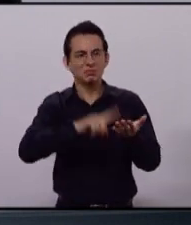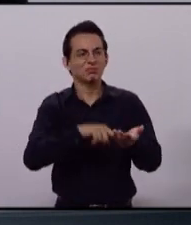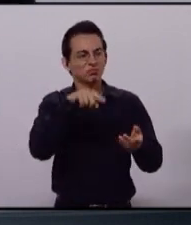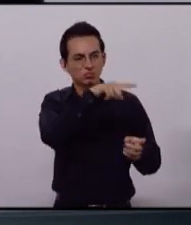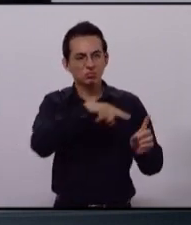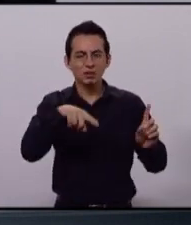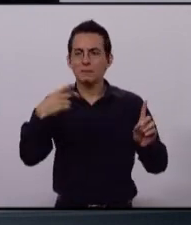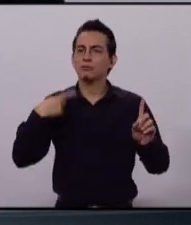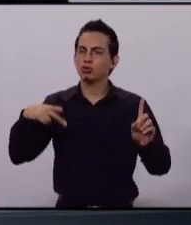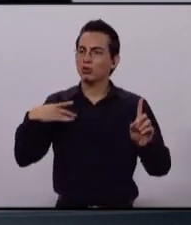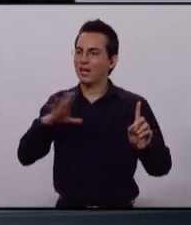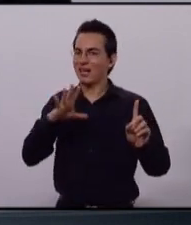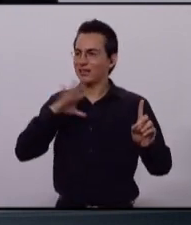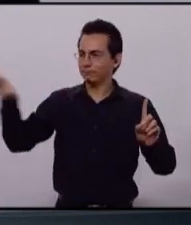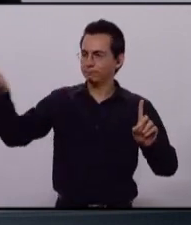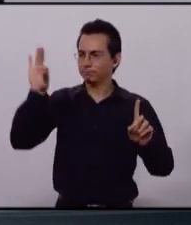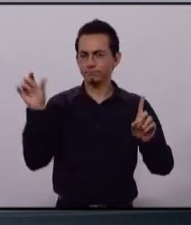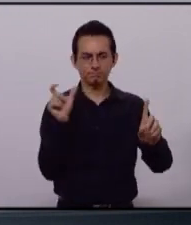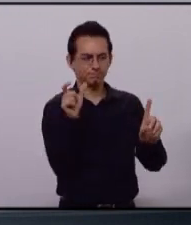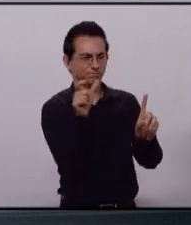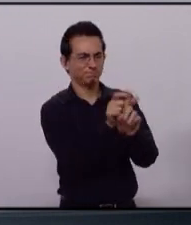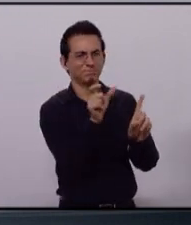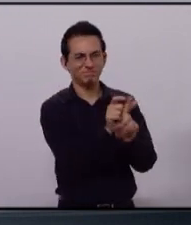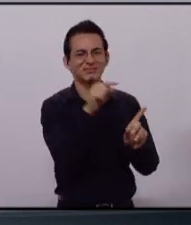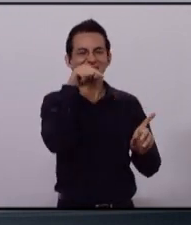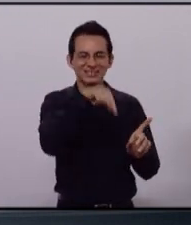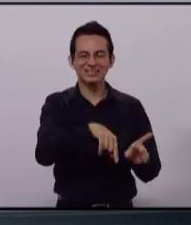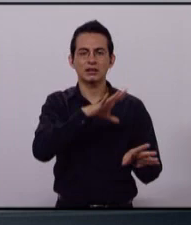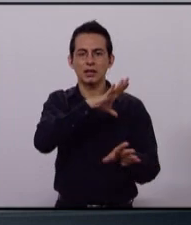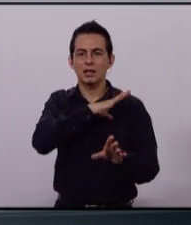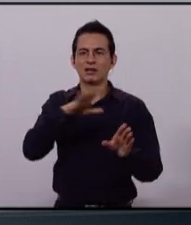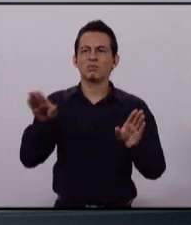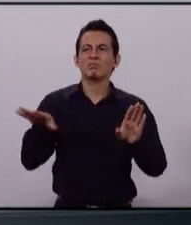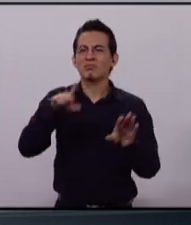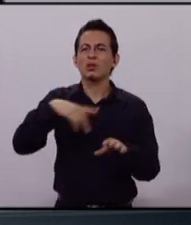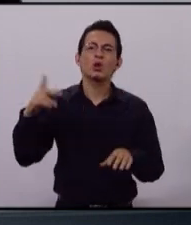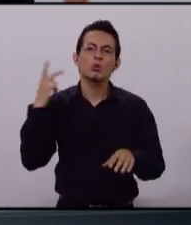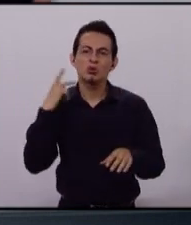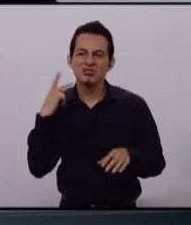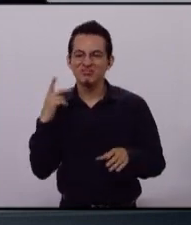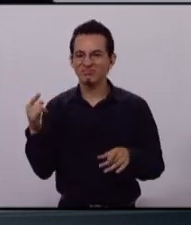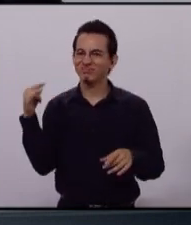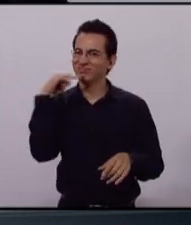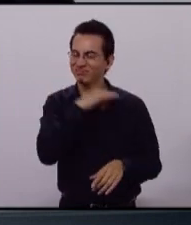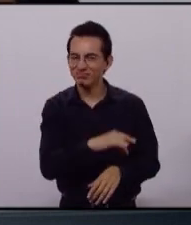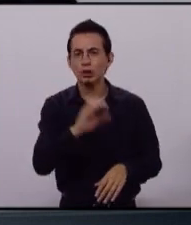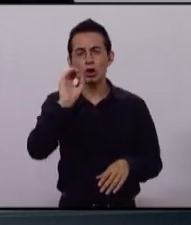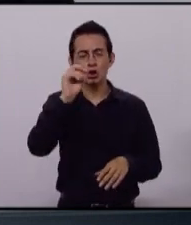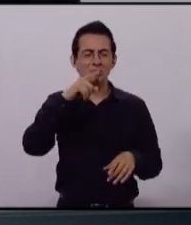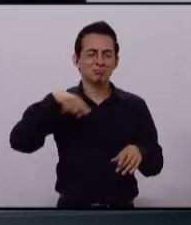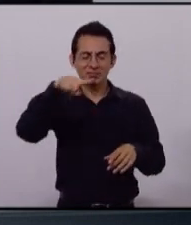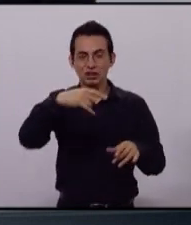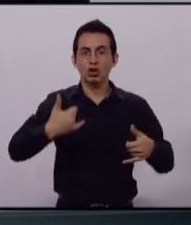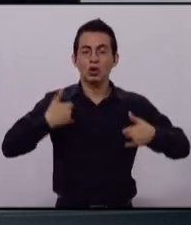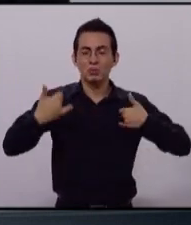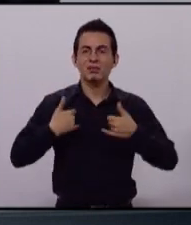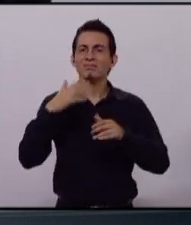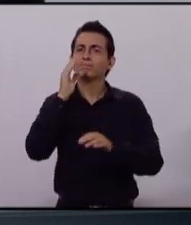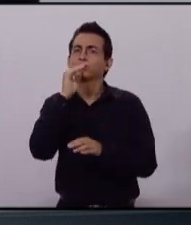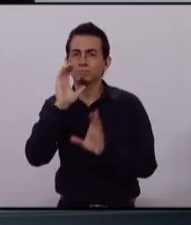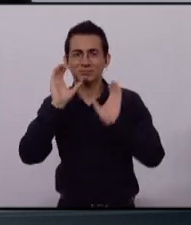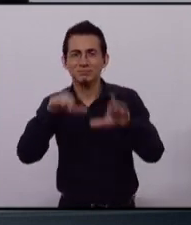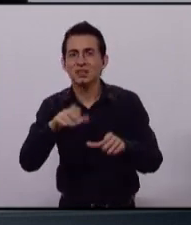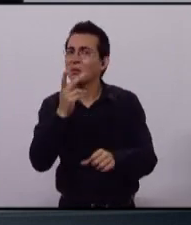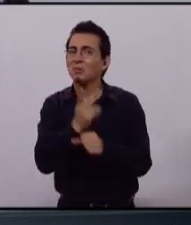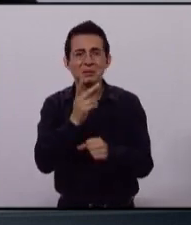del pueblo que proteja a los zapopanos de funcionarios públicos corruptos o a ti que estás saliendo de la prepa o que no has podido entrar a la preparatoria, te